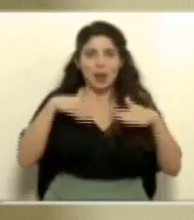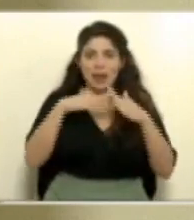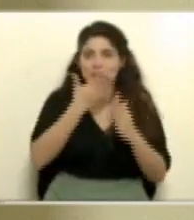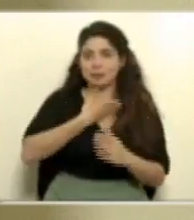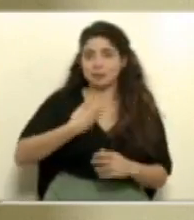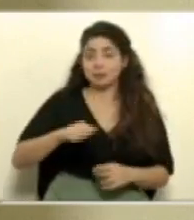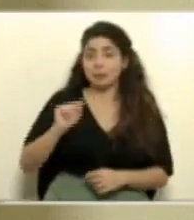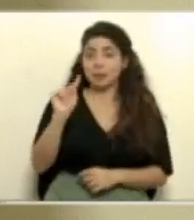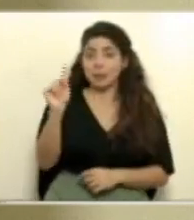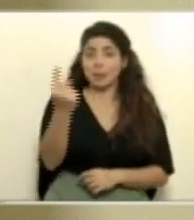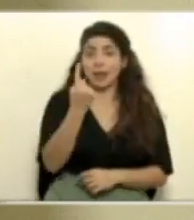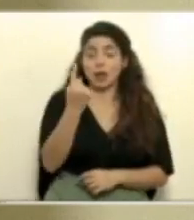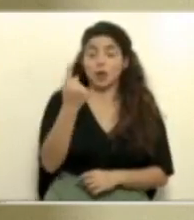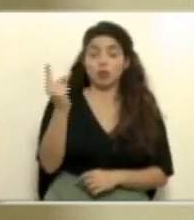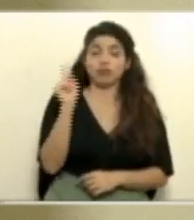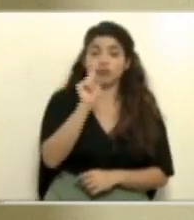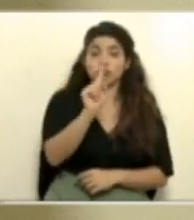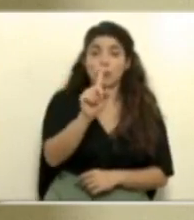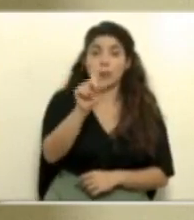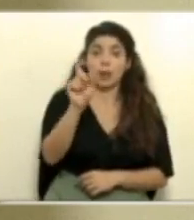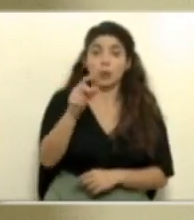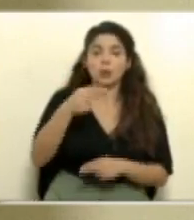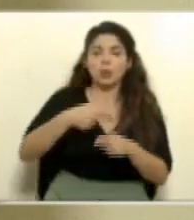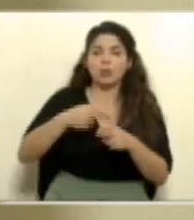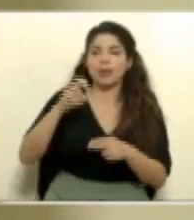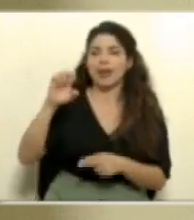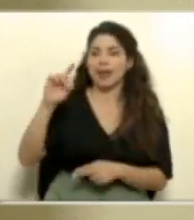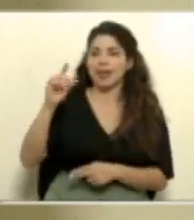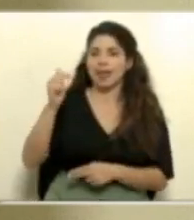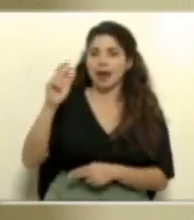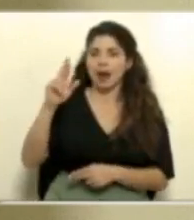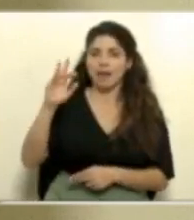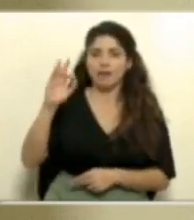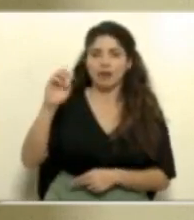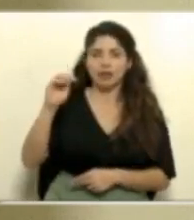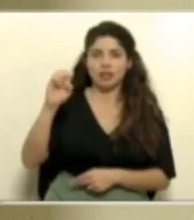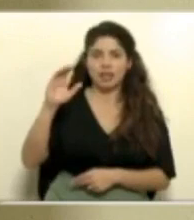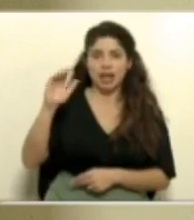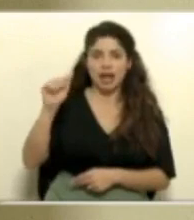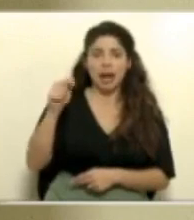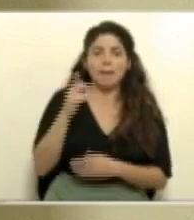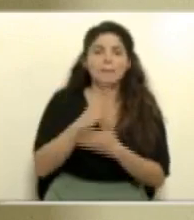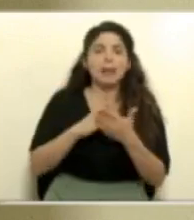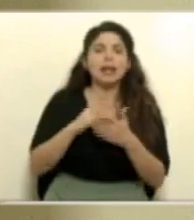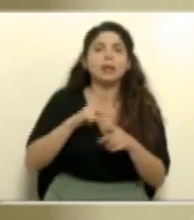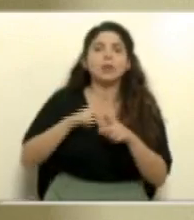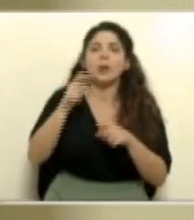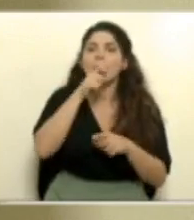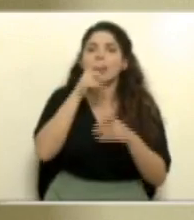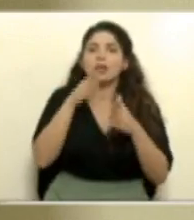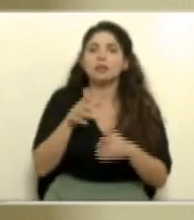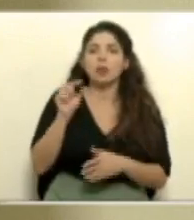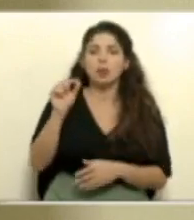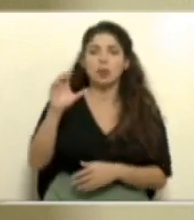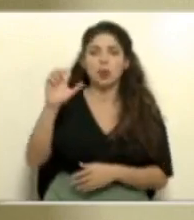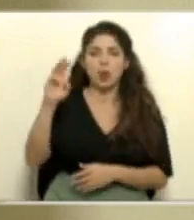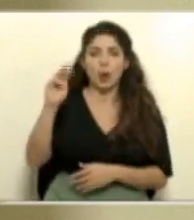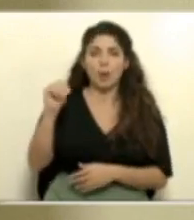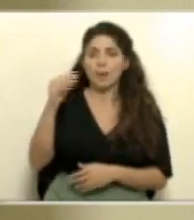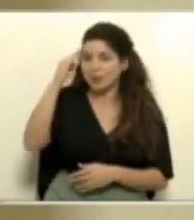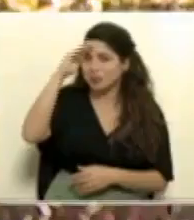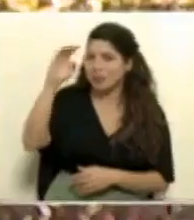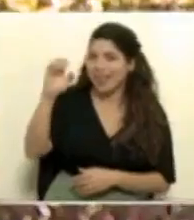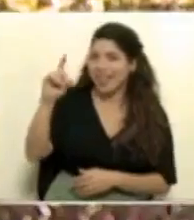colega en realizar sus consultas es don Edgar Fonseca de puroperiodismo.com. Muy buenas tardes, don Edgar. ¿A quién va dirigida su